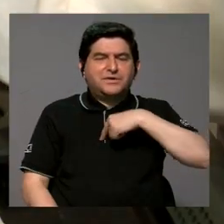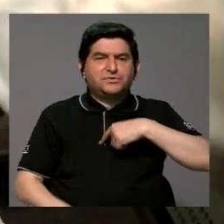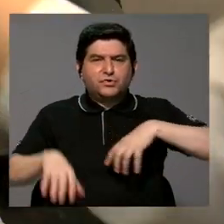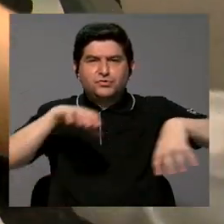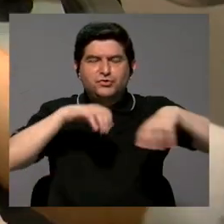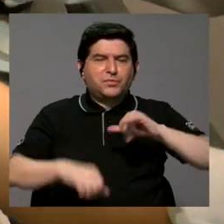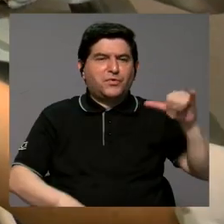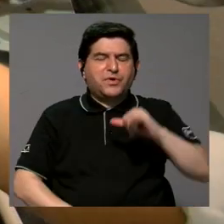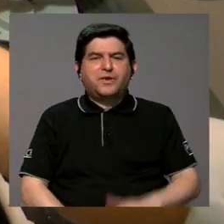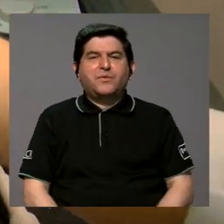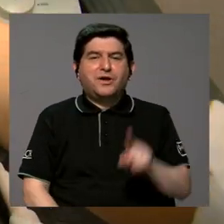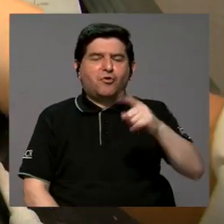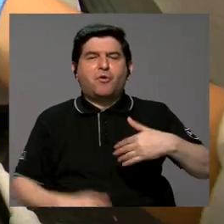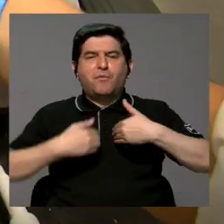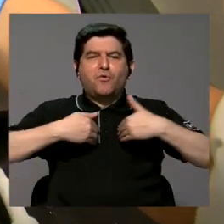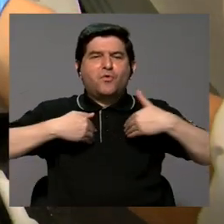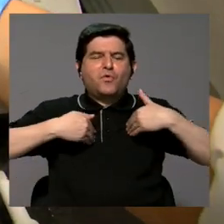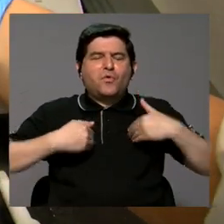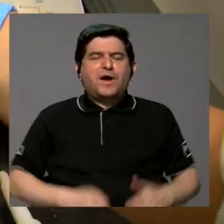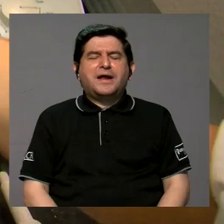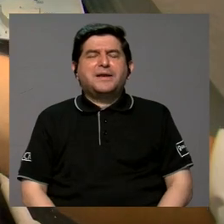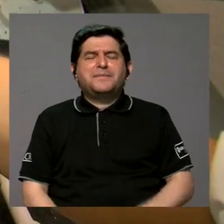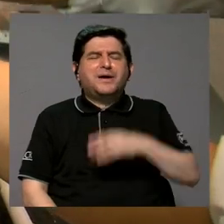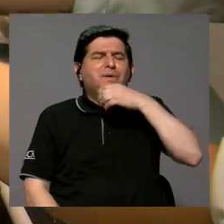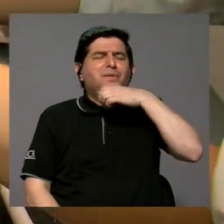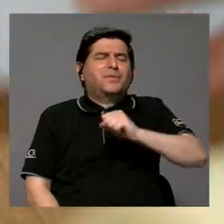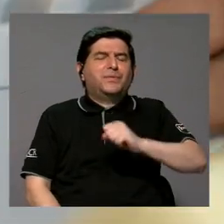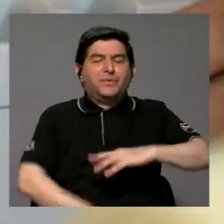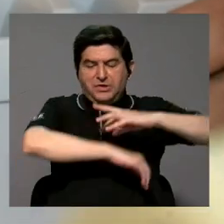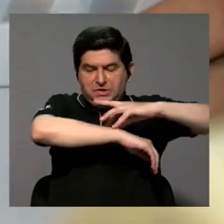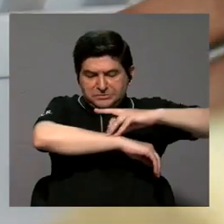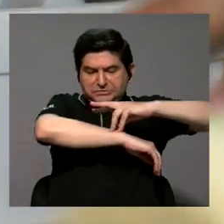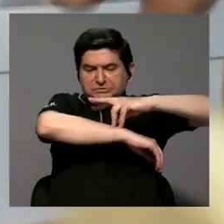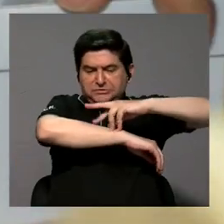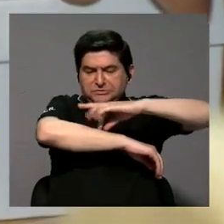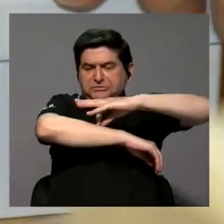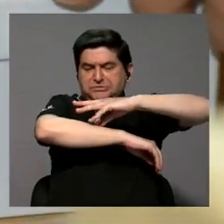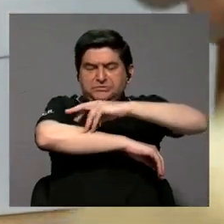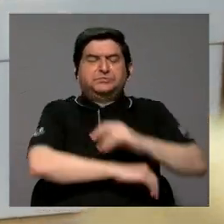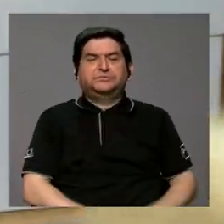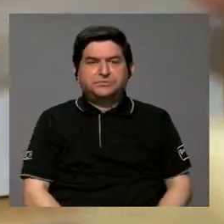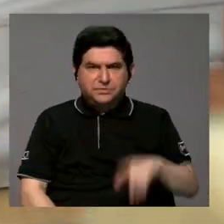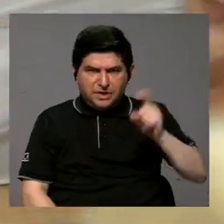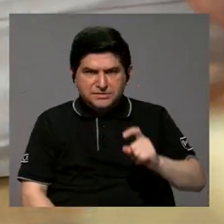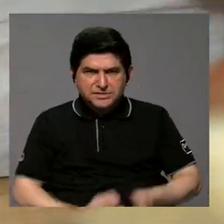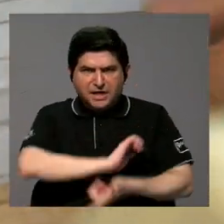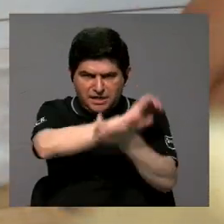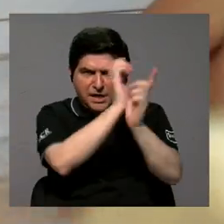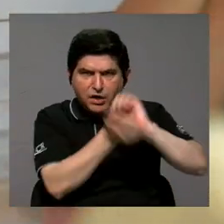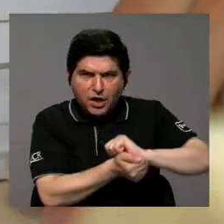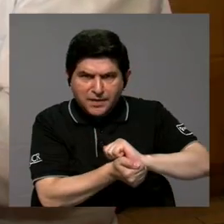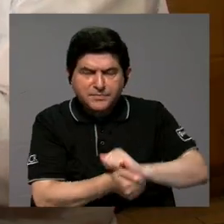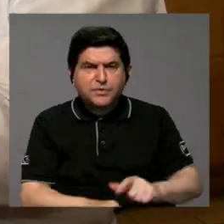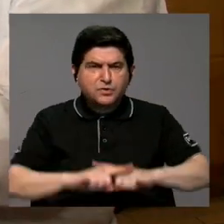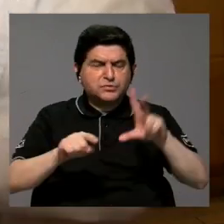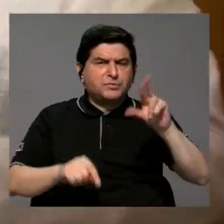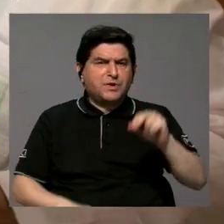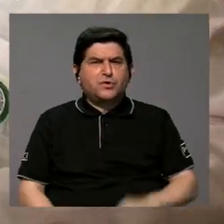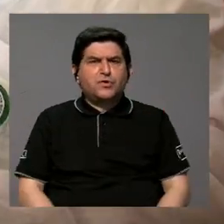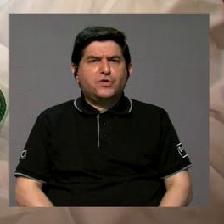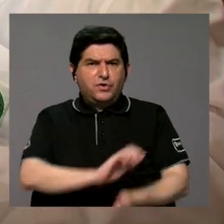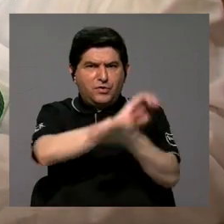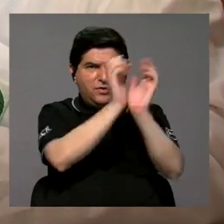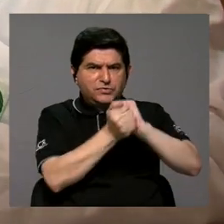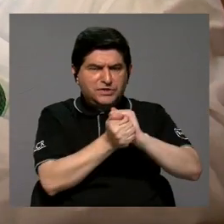animal prehistórico, eso es parte de nuestro problema. Muchas veces... sí tenemos que entrar a reformas, pero no las reformas que